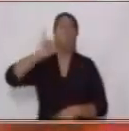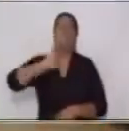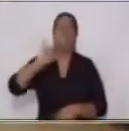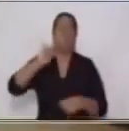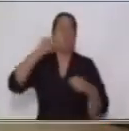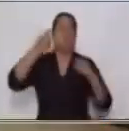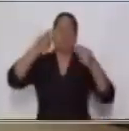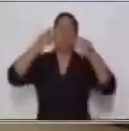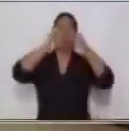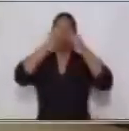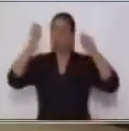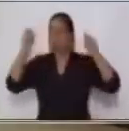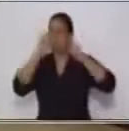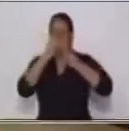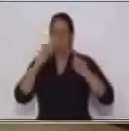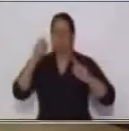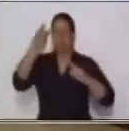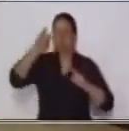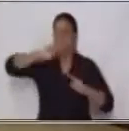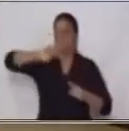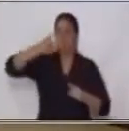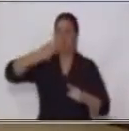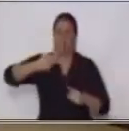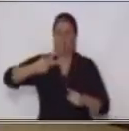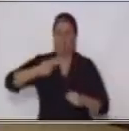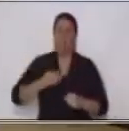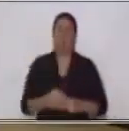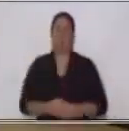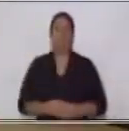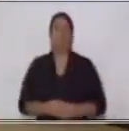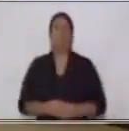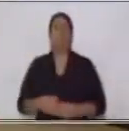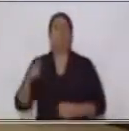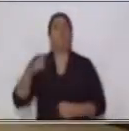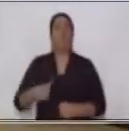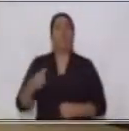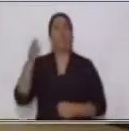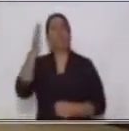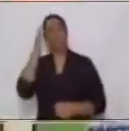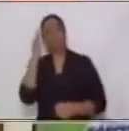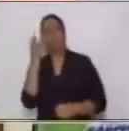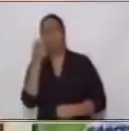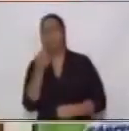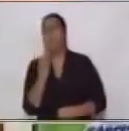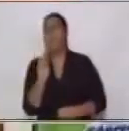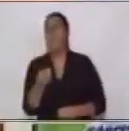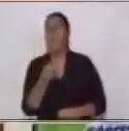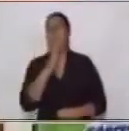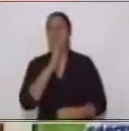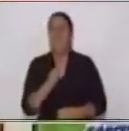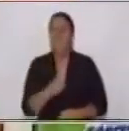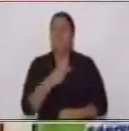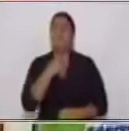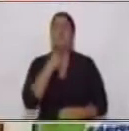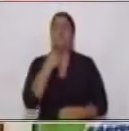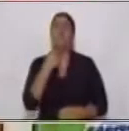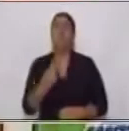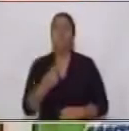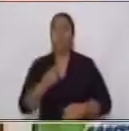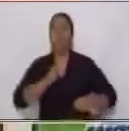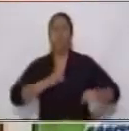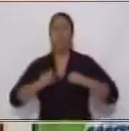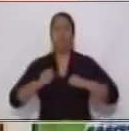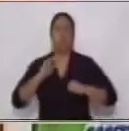Vamos a analizar qué es la voz activa del verbo. El sujeto es quien realiza la acción